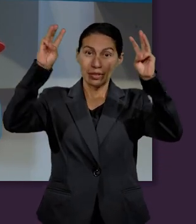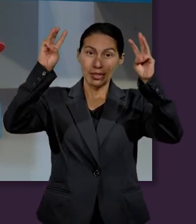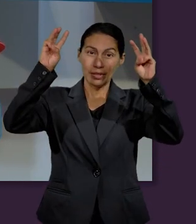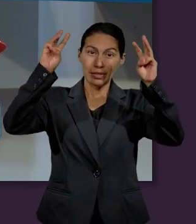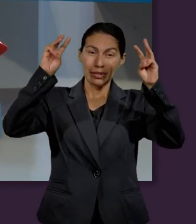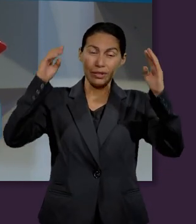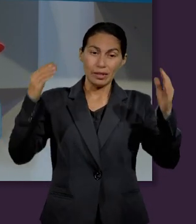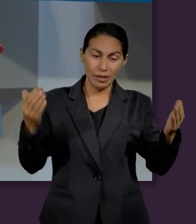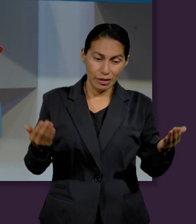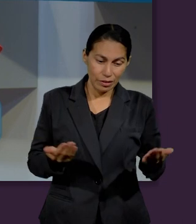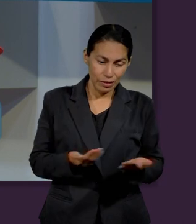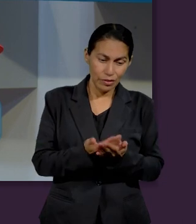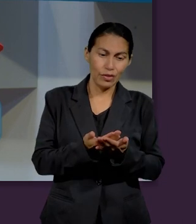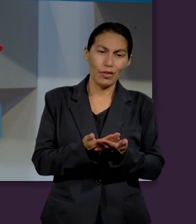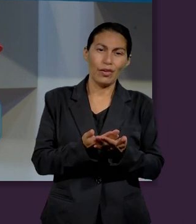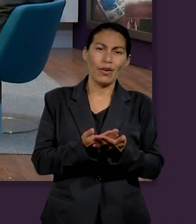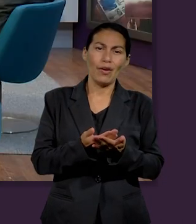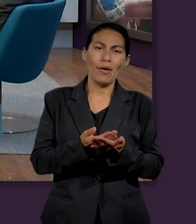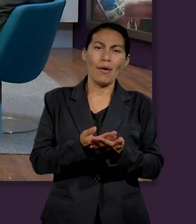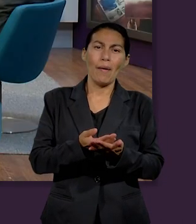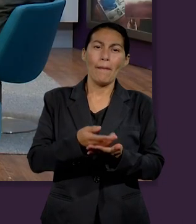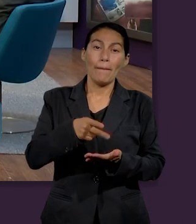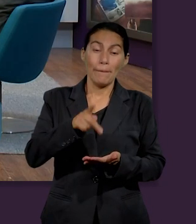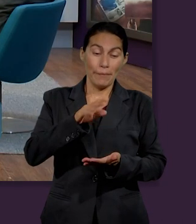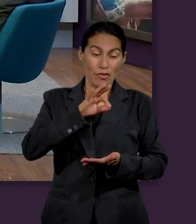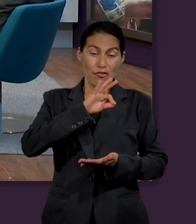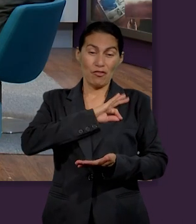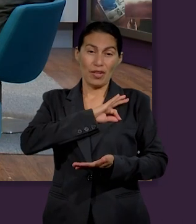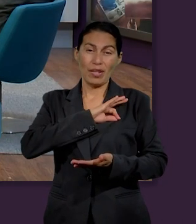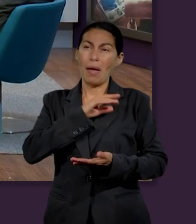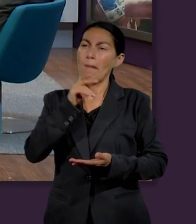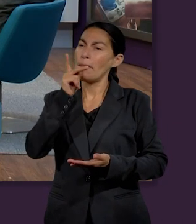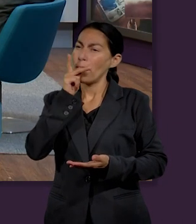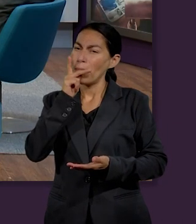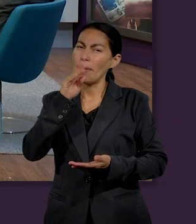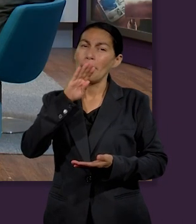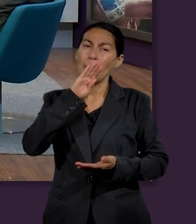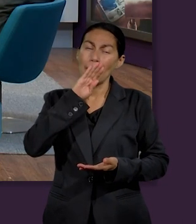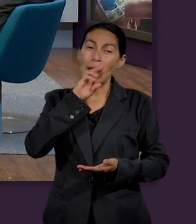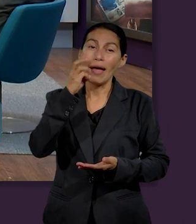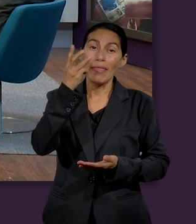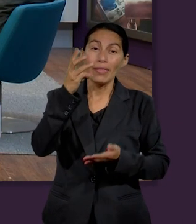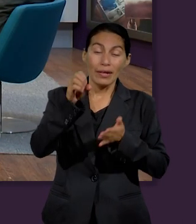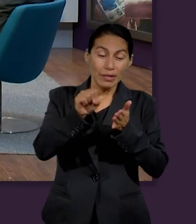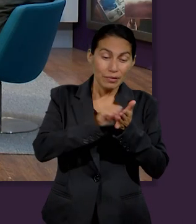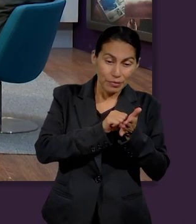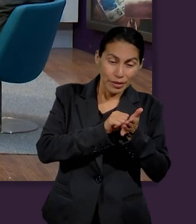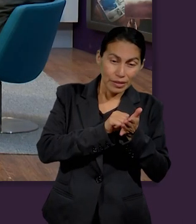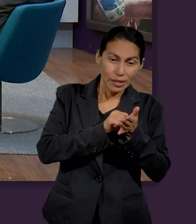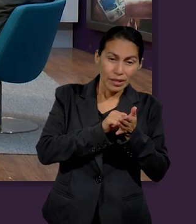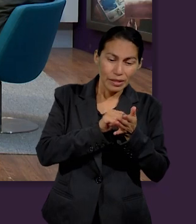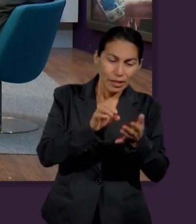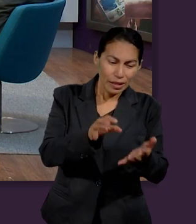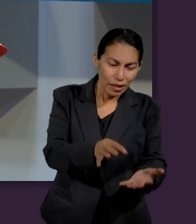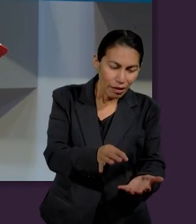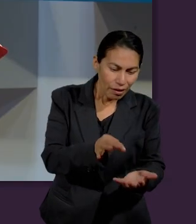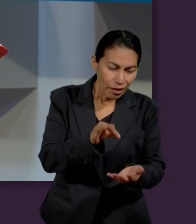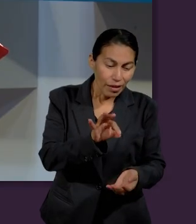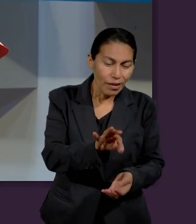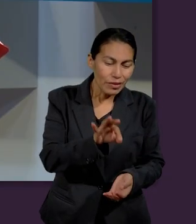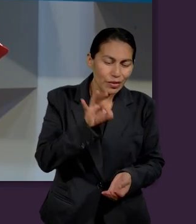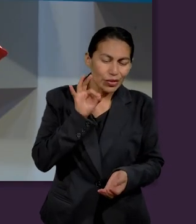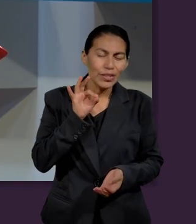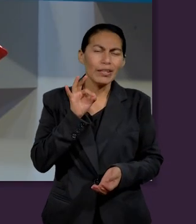cuando nació fue escogido por sus padres por tres meses porque lo vieron